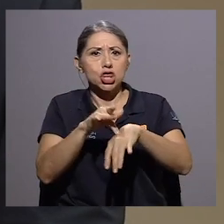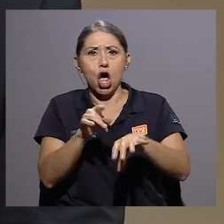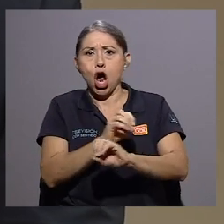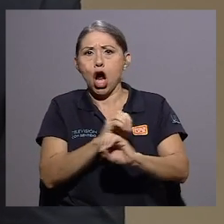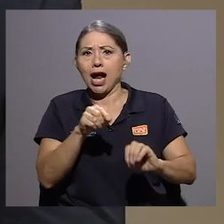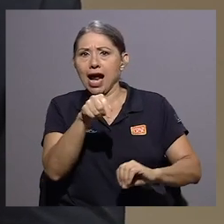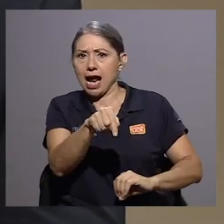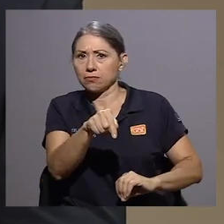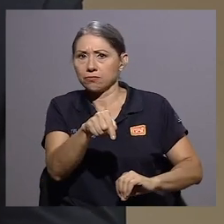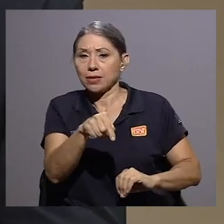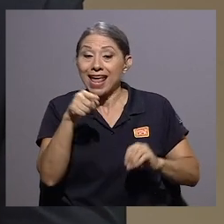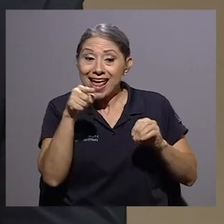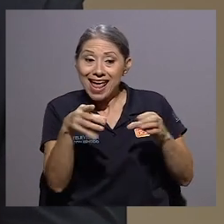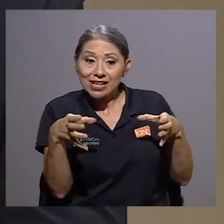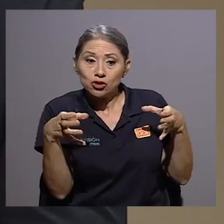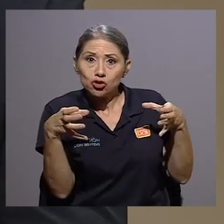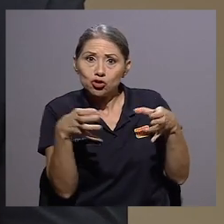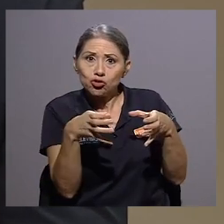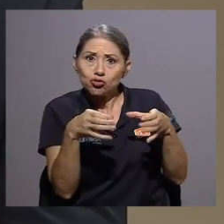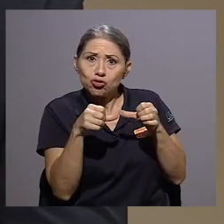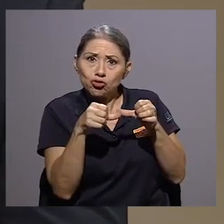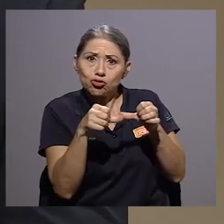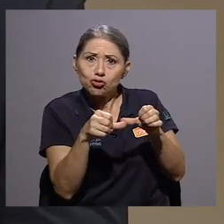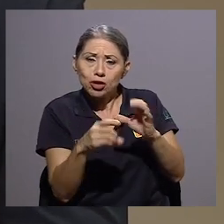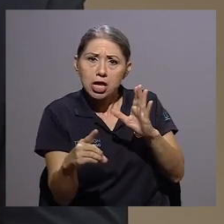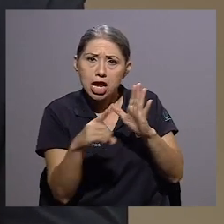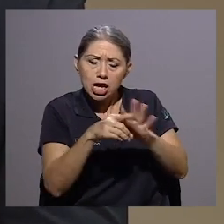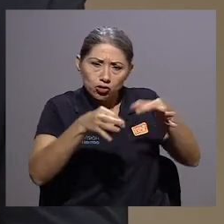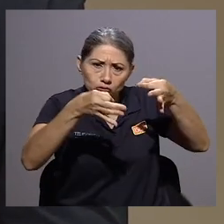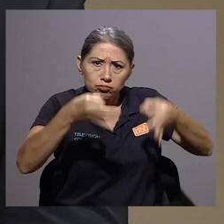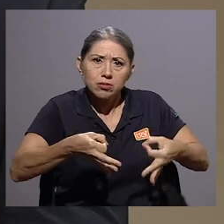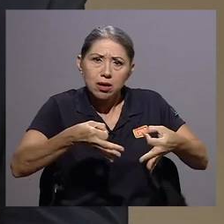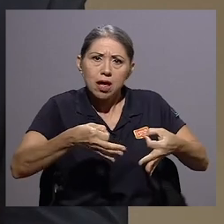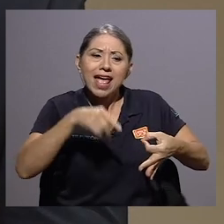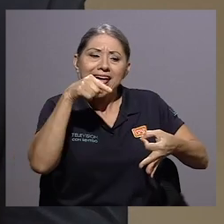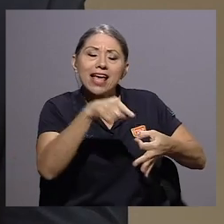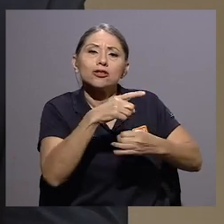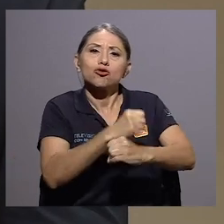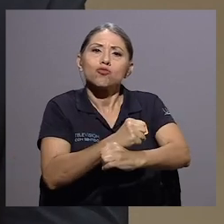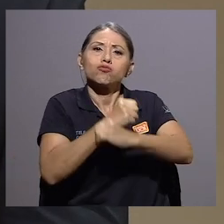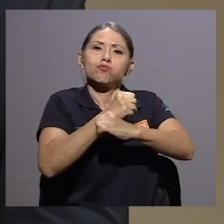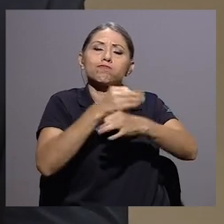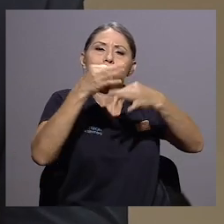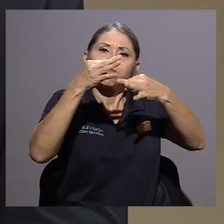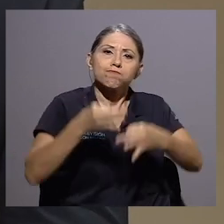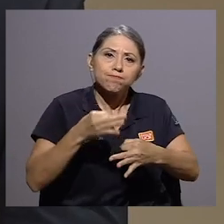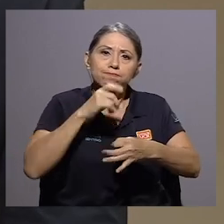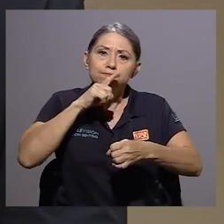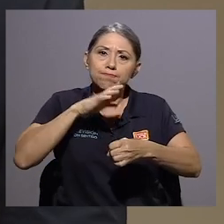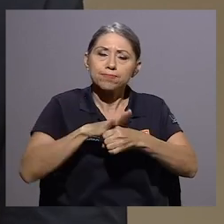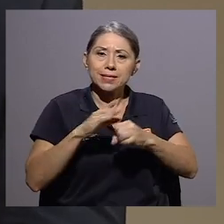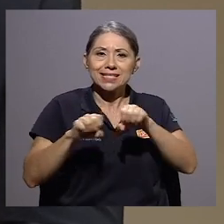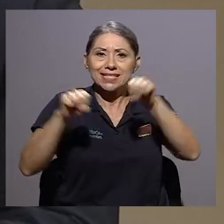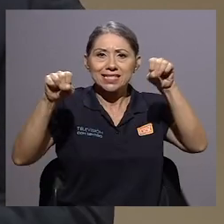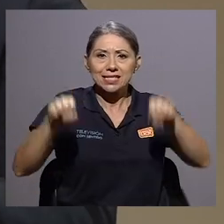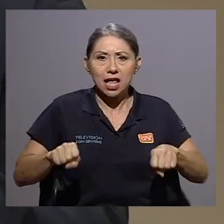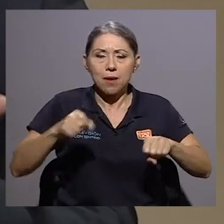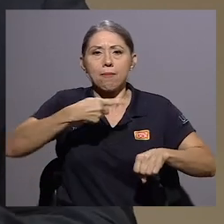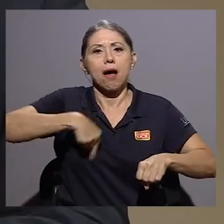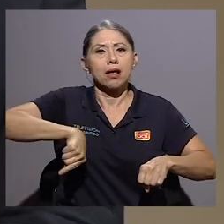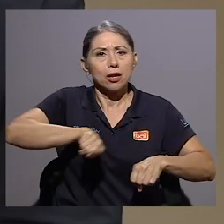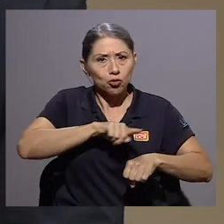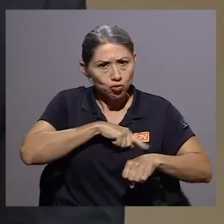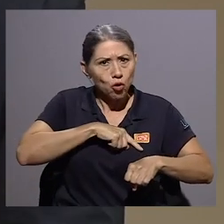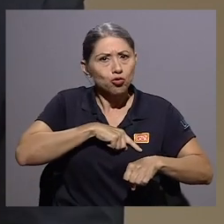que no se deben de tocar y esos núcleos son los que garantizan el sistema